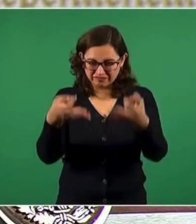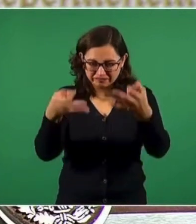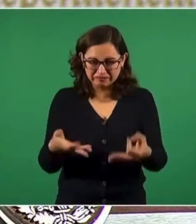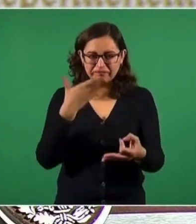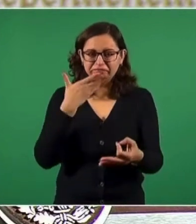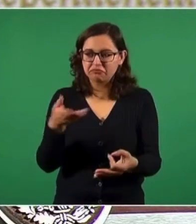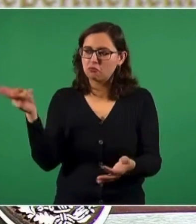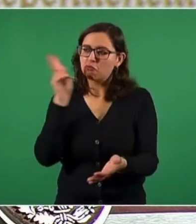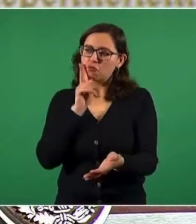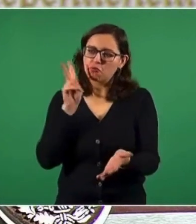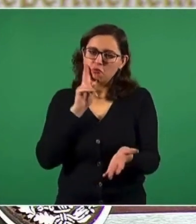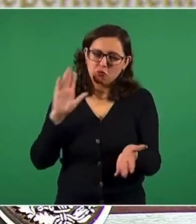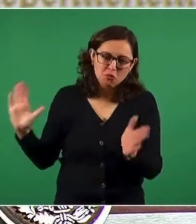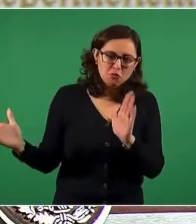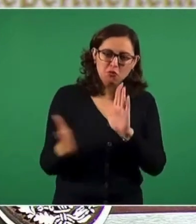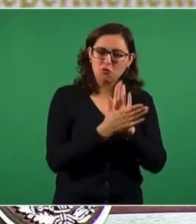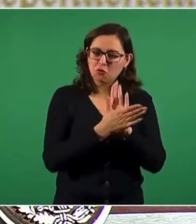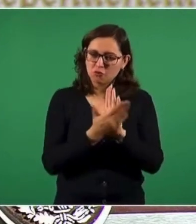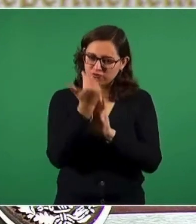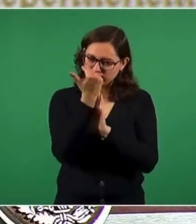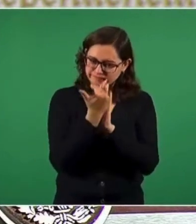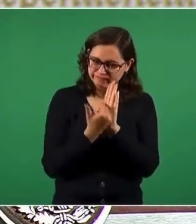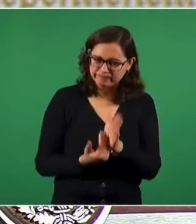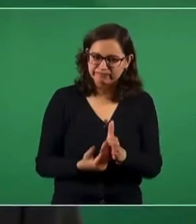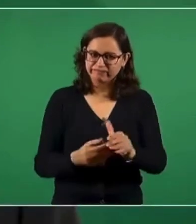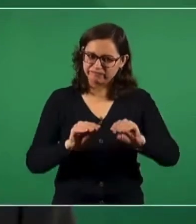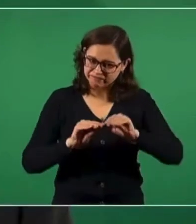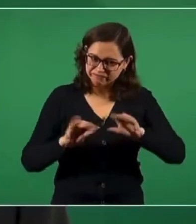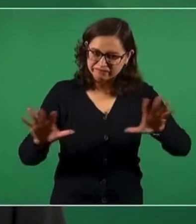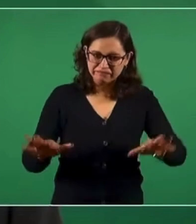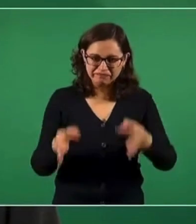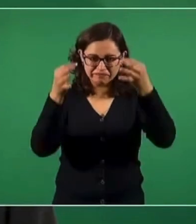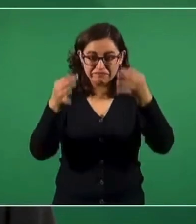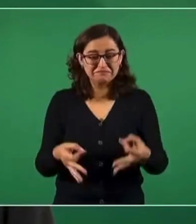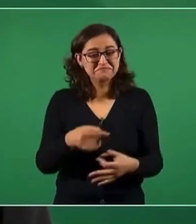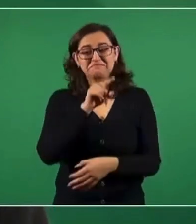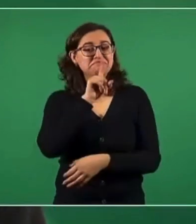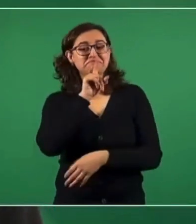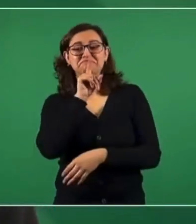notas, no conocen de que existe en la Constitución